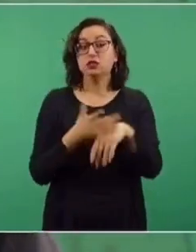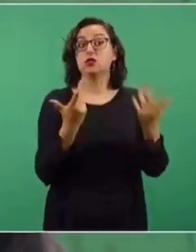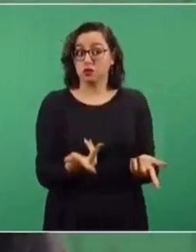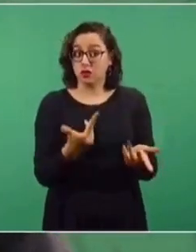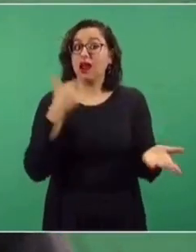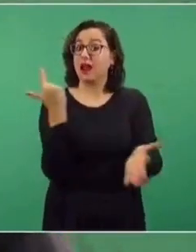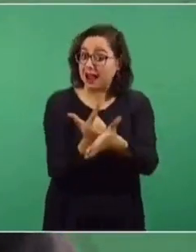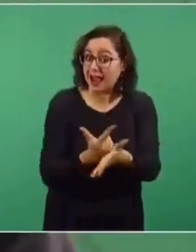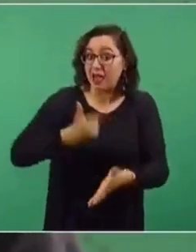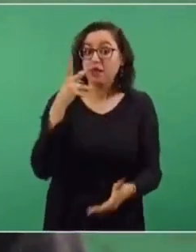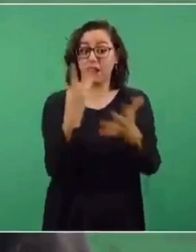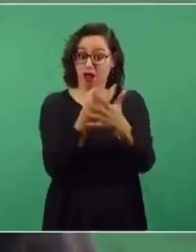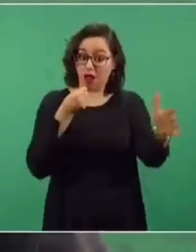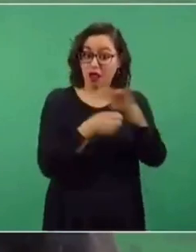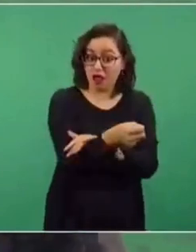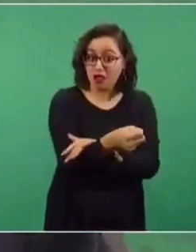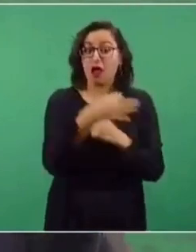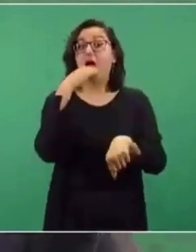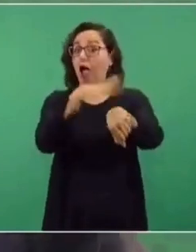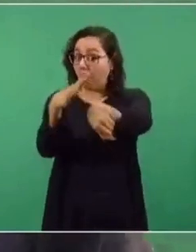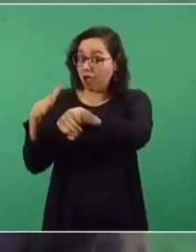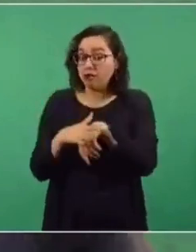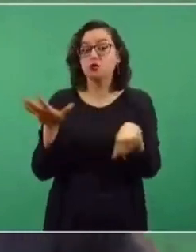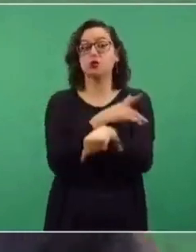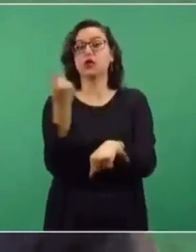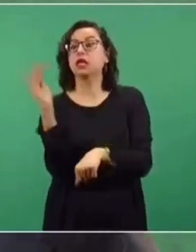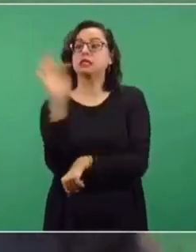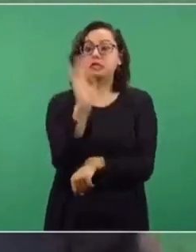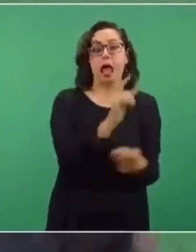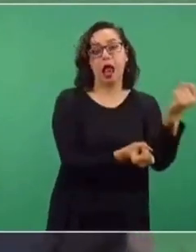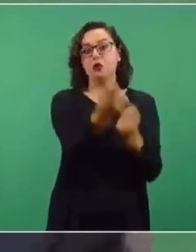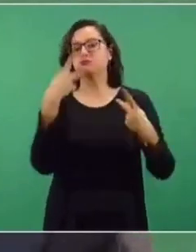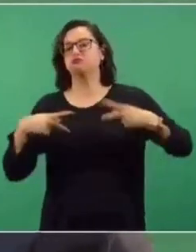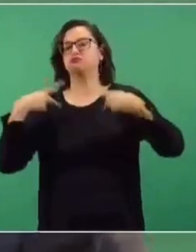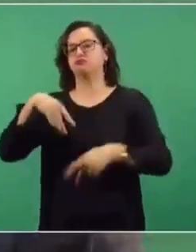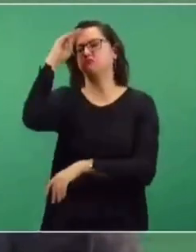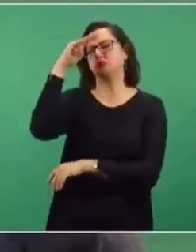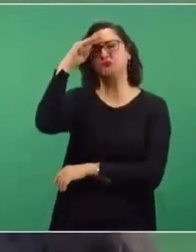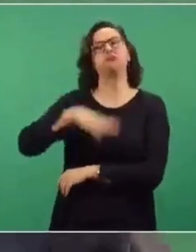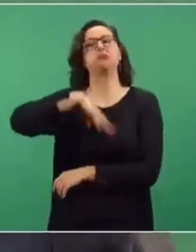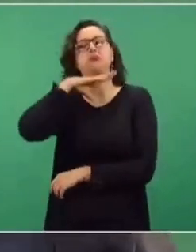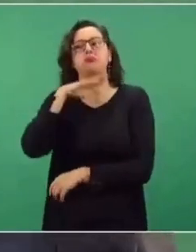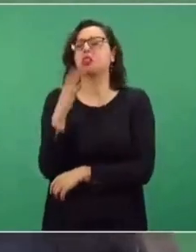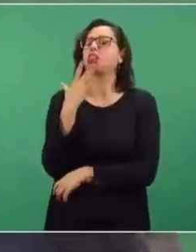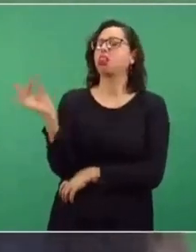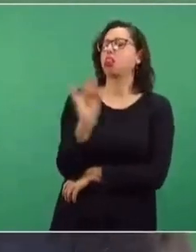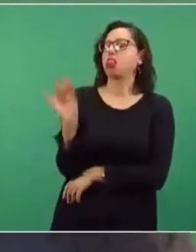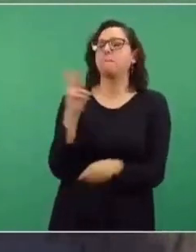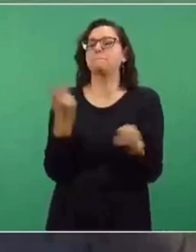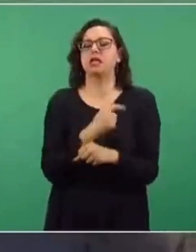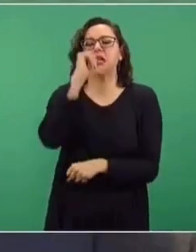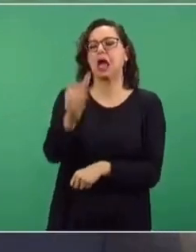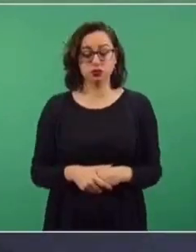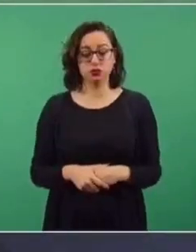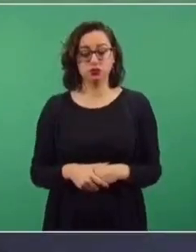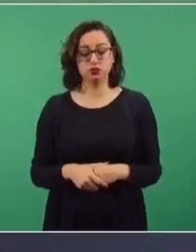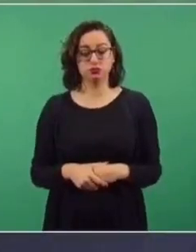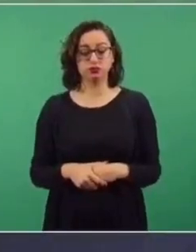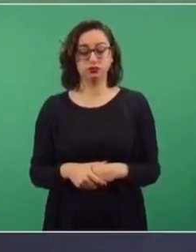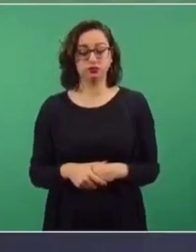electorales no están informados y piensan que va a ser lo mismo de siempre, pues no, no,